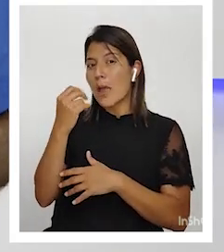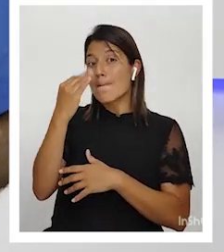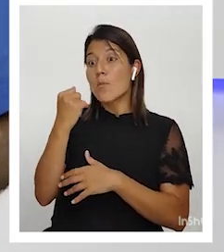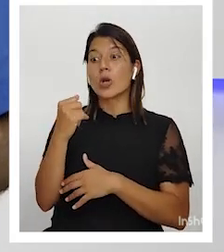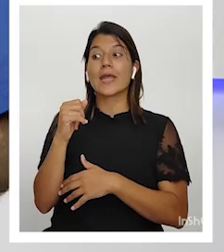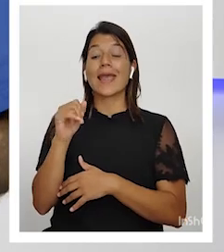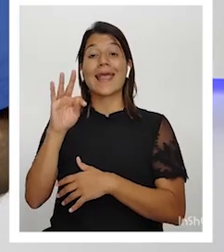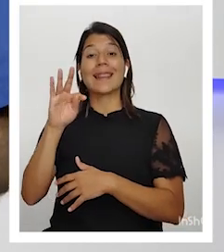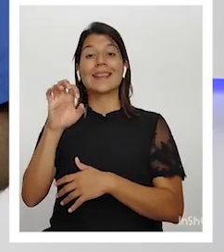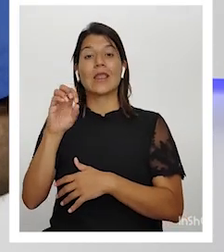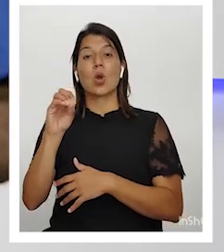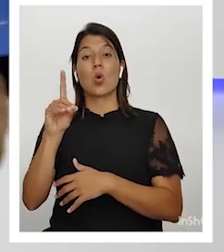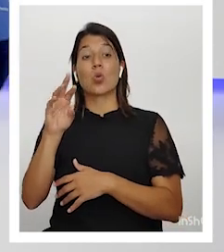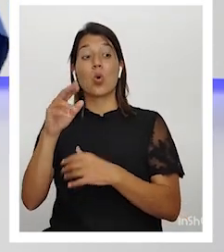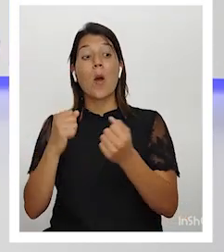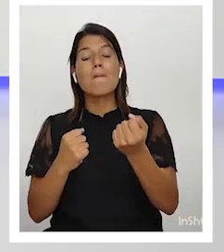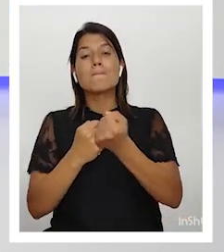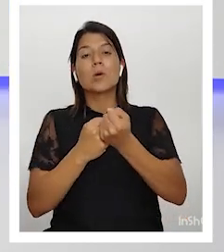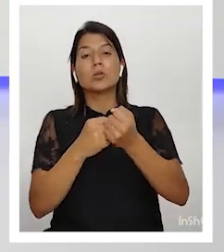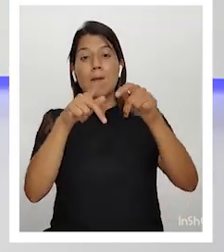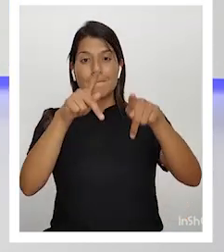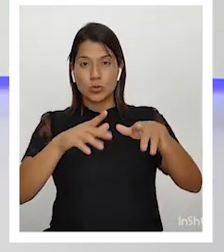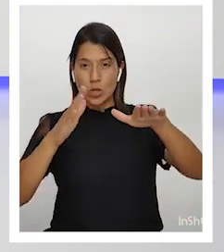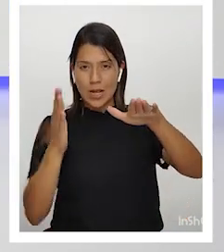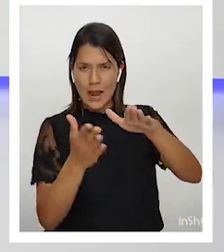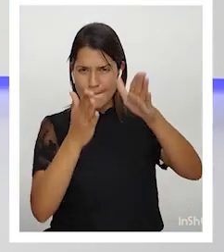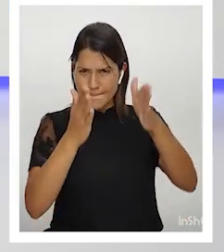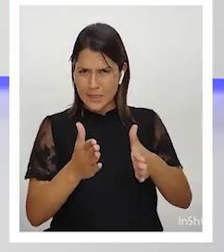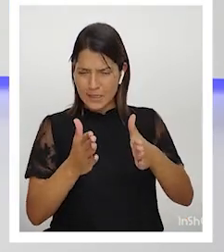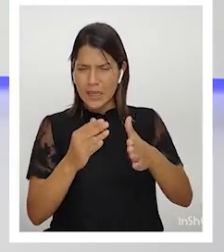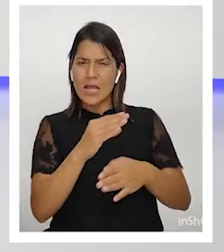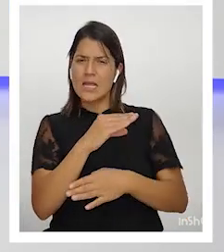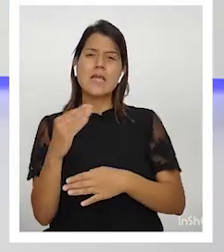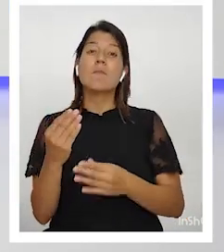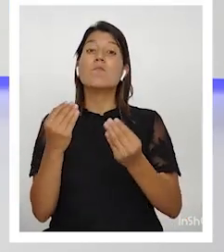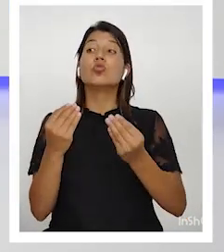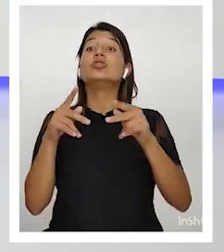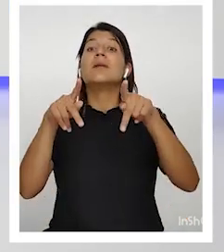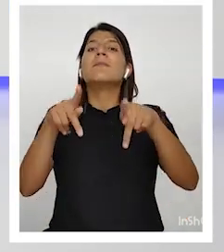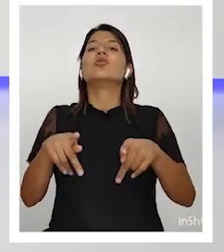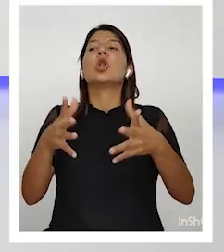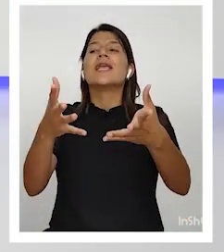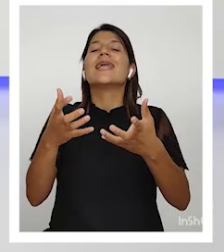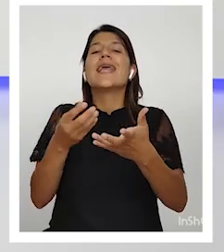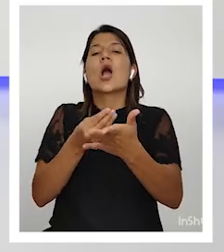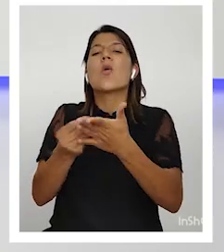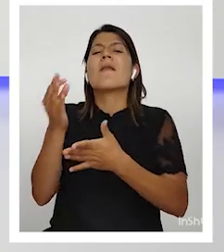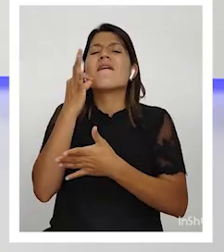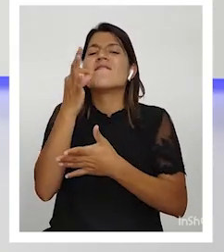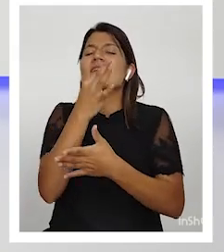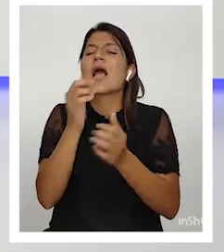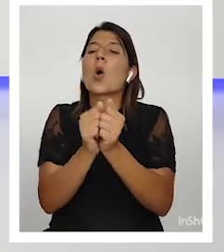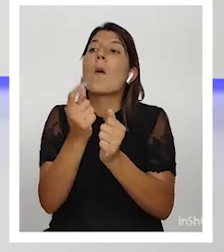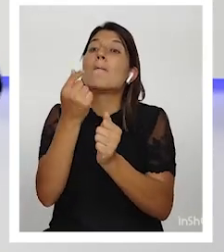a los campesinos y había gente interesada en comprar esas fincas por precios baratos.